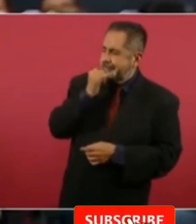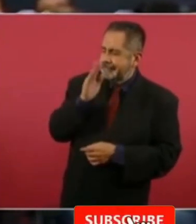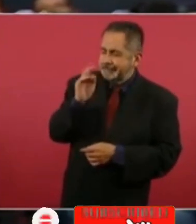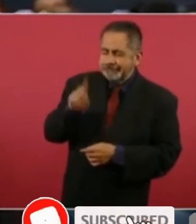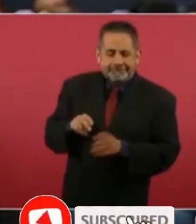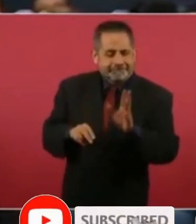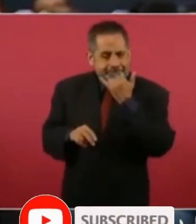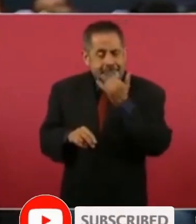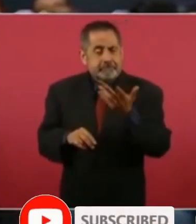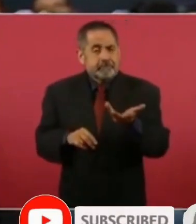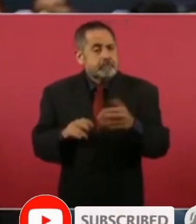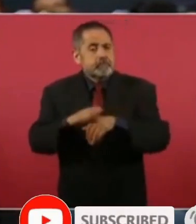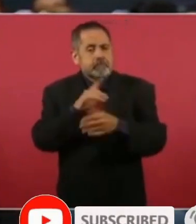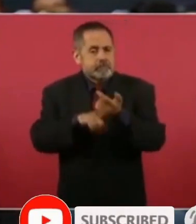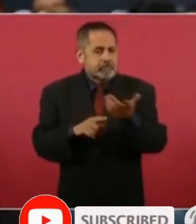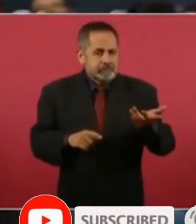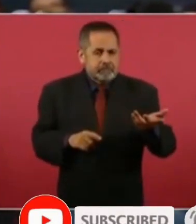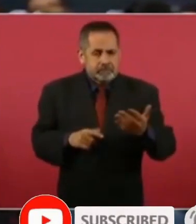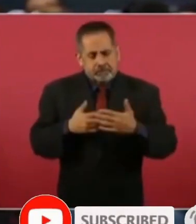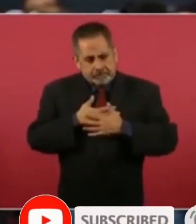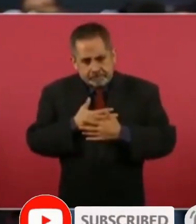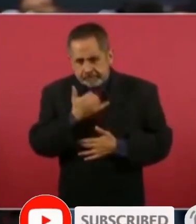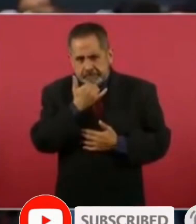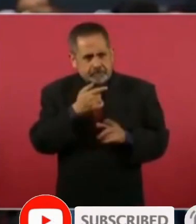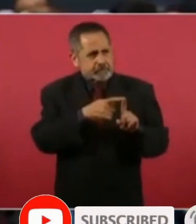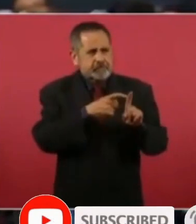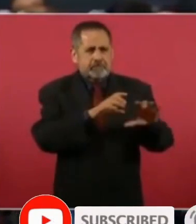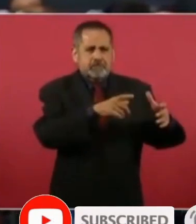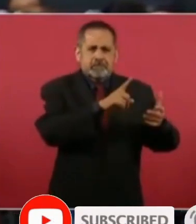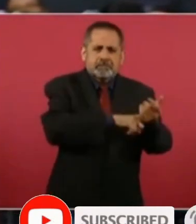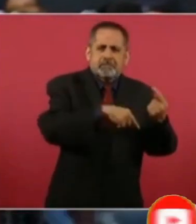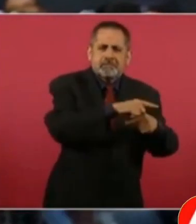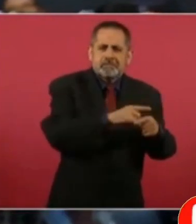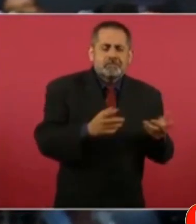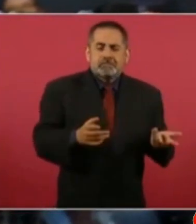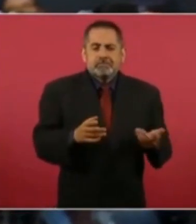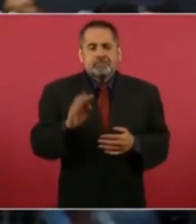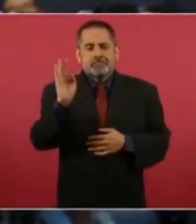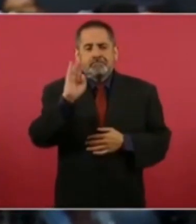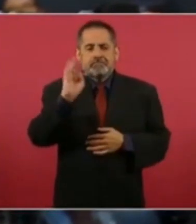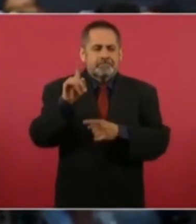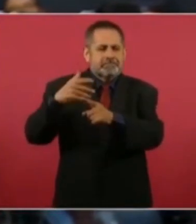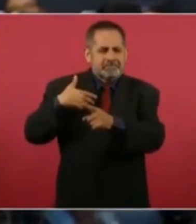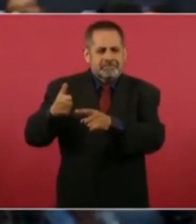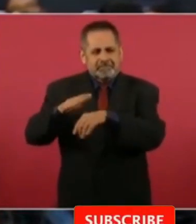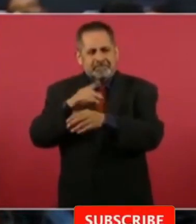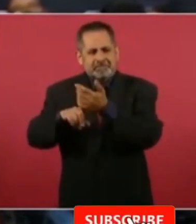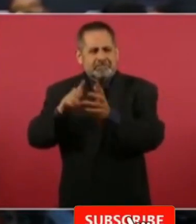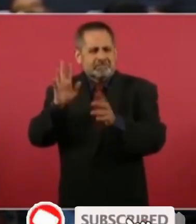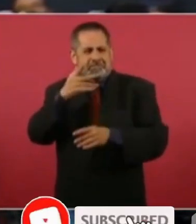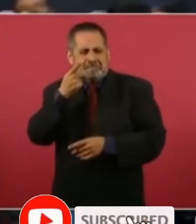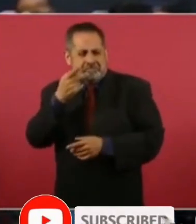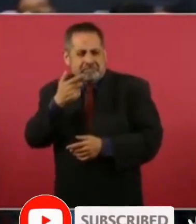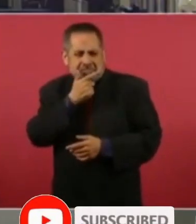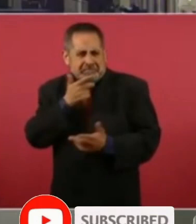a Biden porque ya ve que y permítame burlarme de los analistas a lo mejor usted no entendió muy bien porque no habla inglés